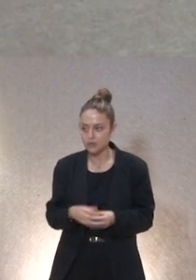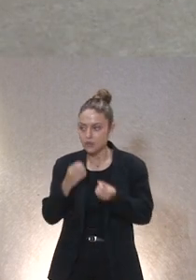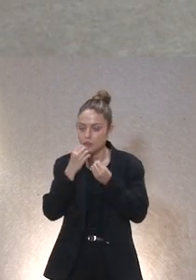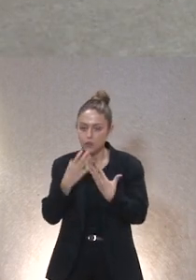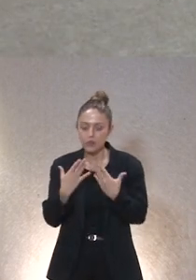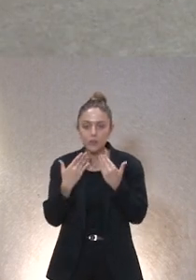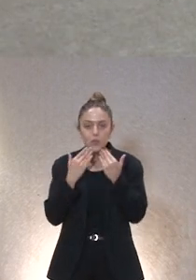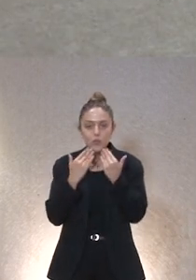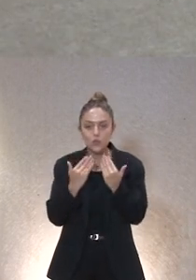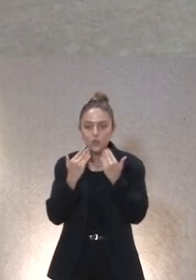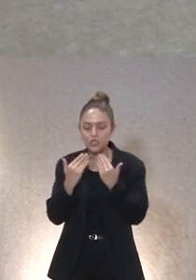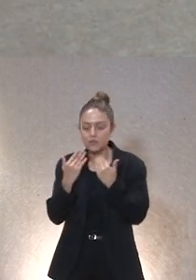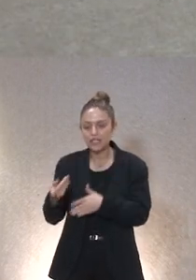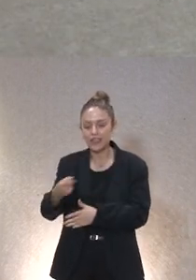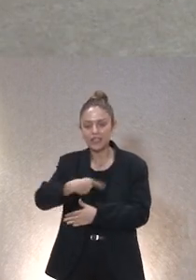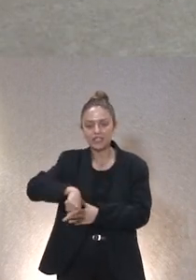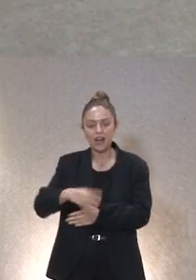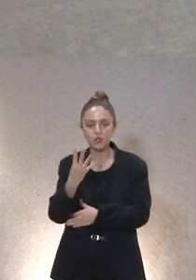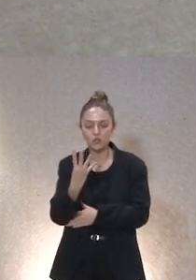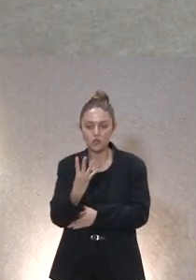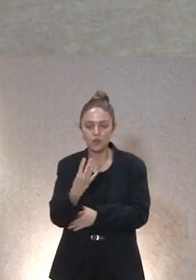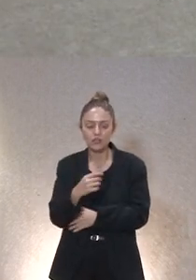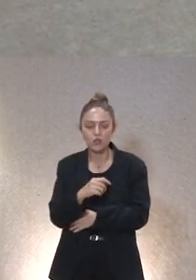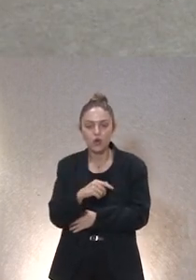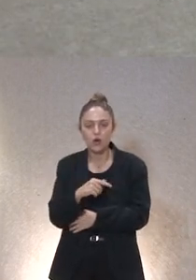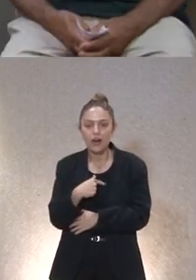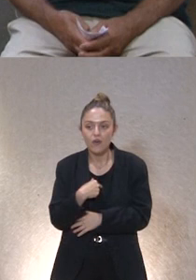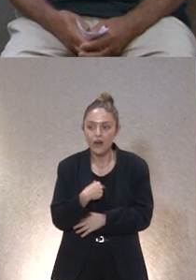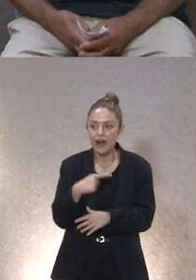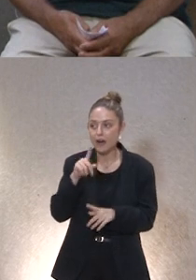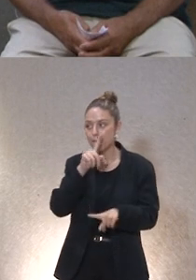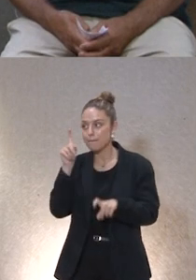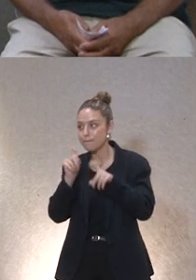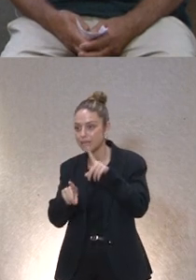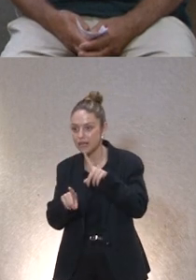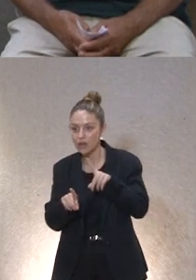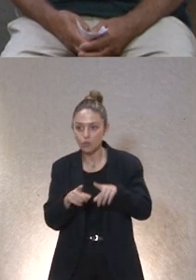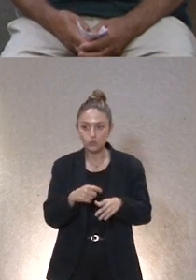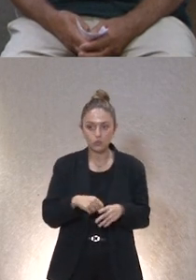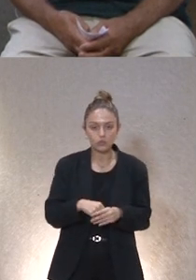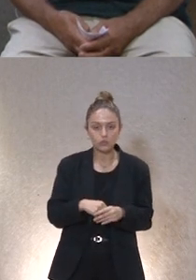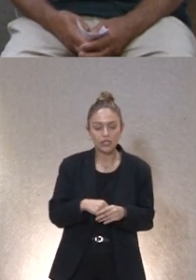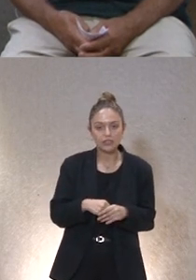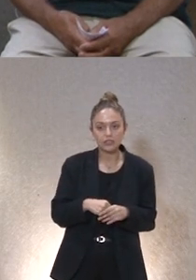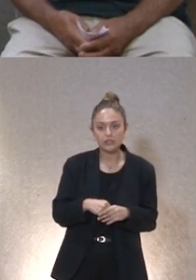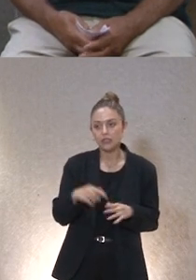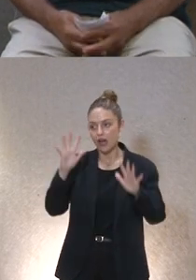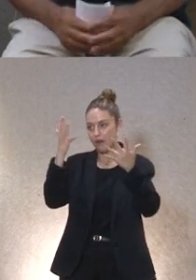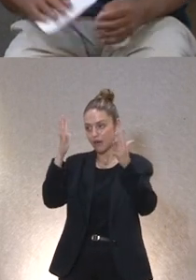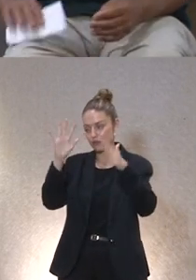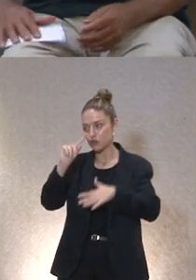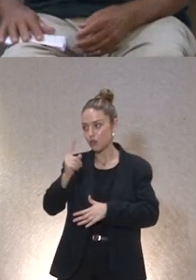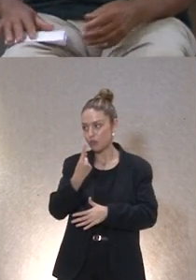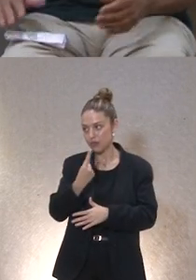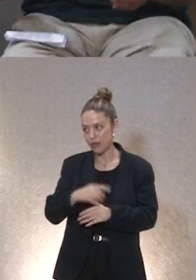bien pues muchísimas gracias a los cuatro yo creo que antes de dar opción a una dos preguntas máximo lo que creo que os merecís es un aplauso así que muchísimas